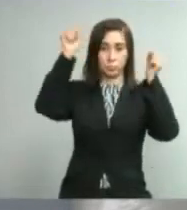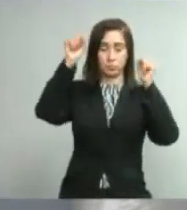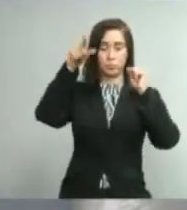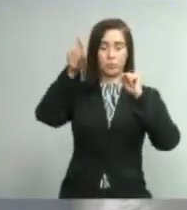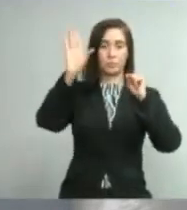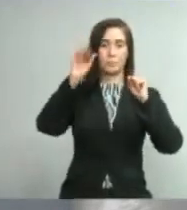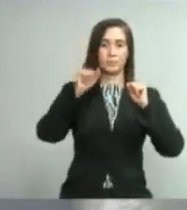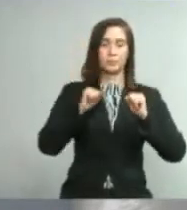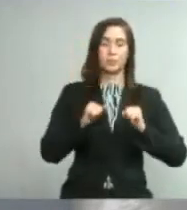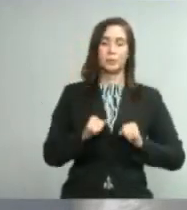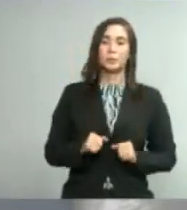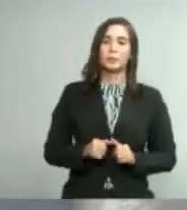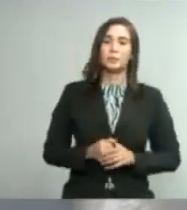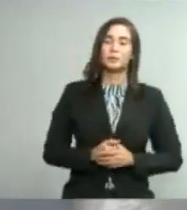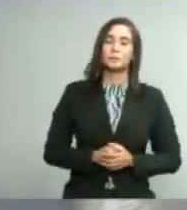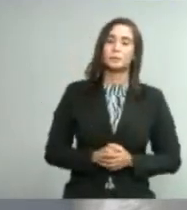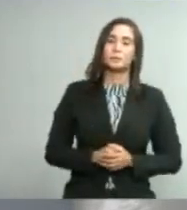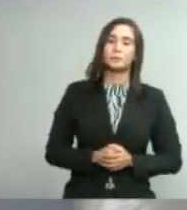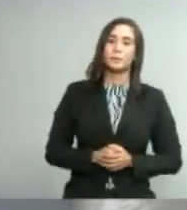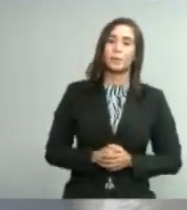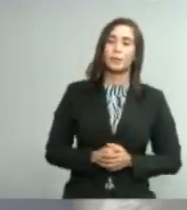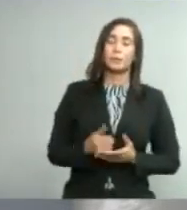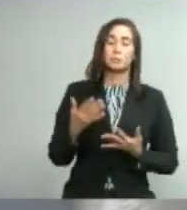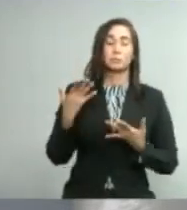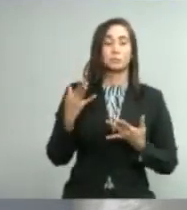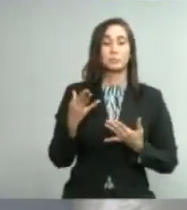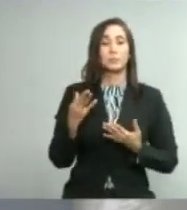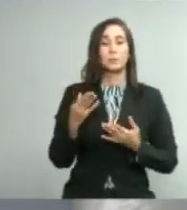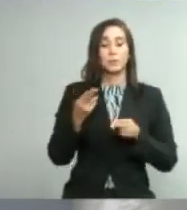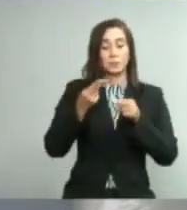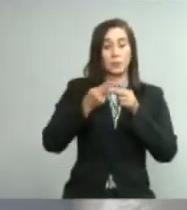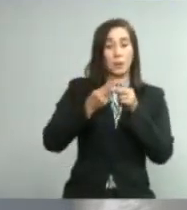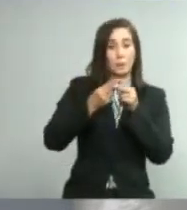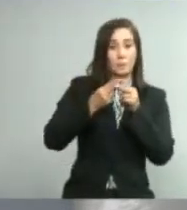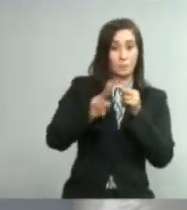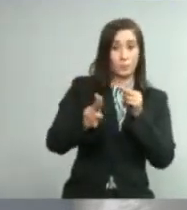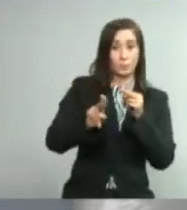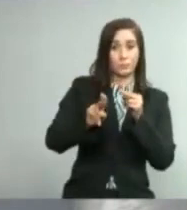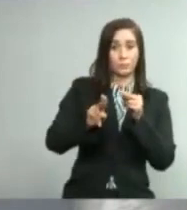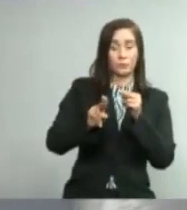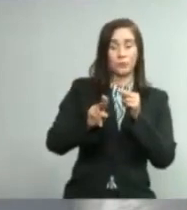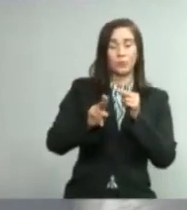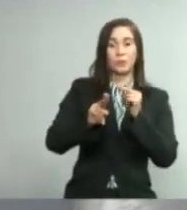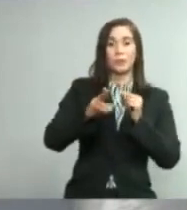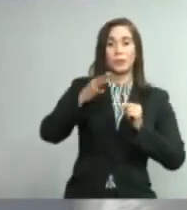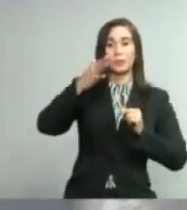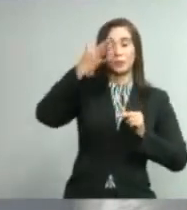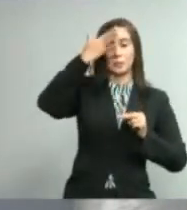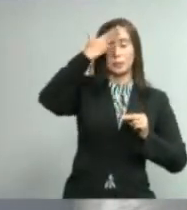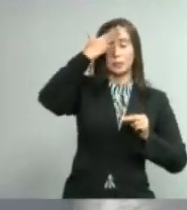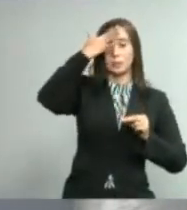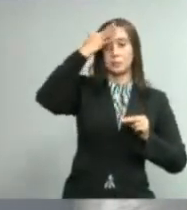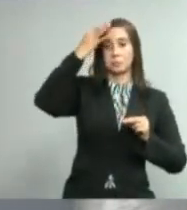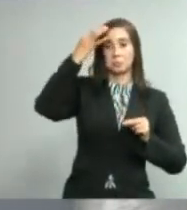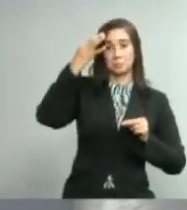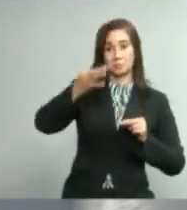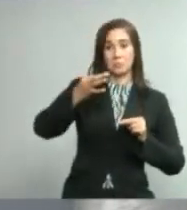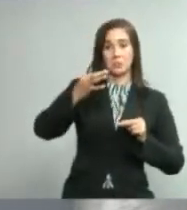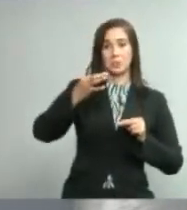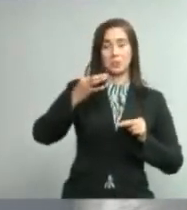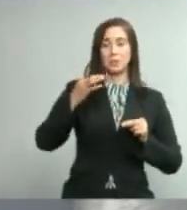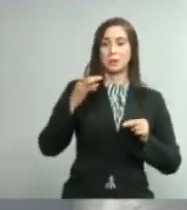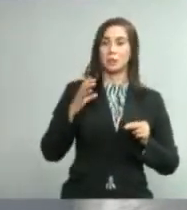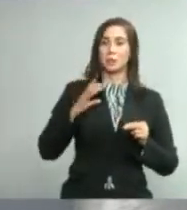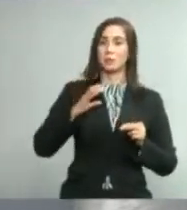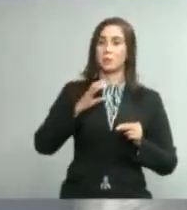antes que nada que se produzca la decisión congresual para la ampliación del